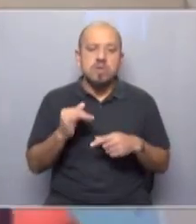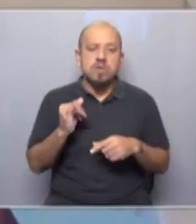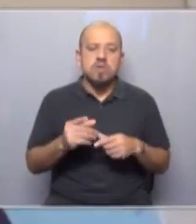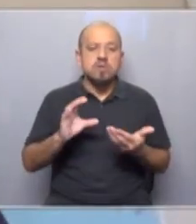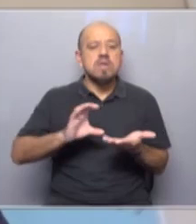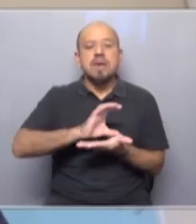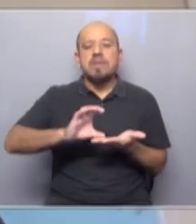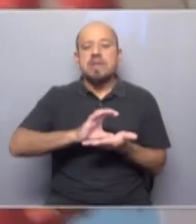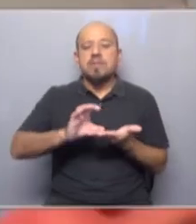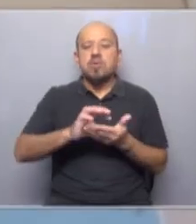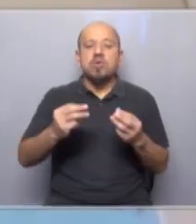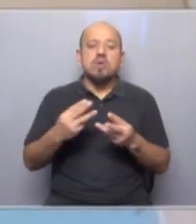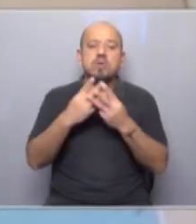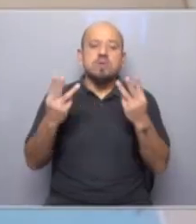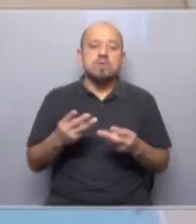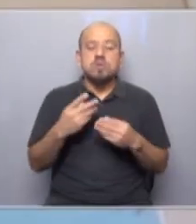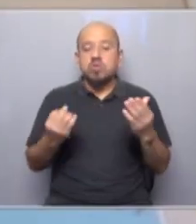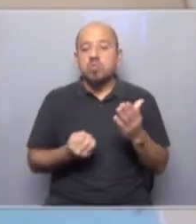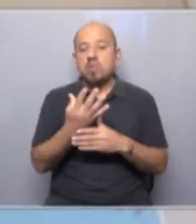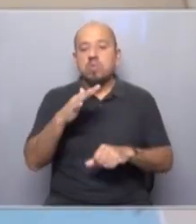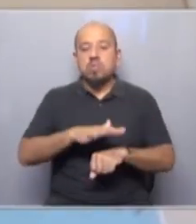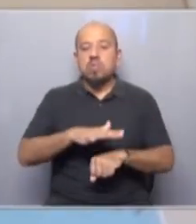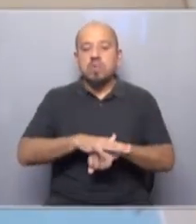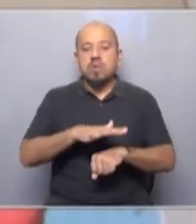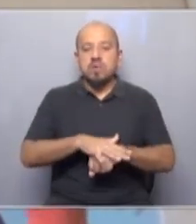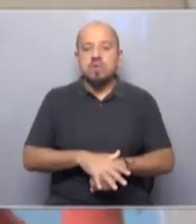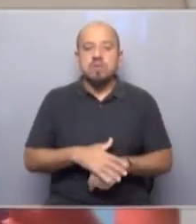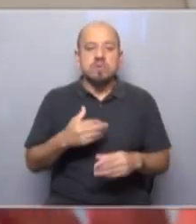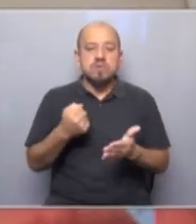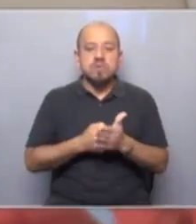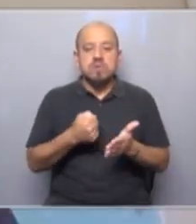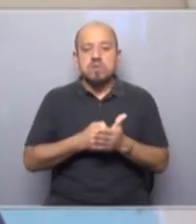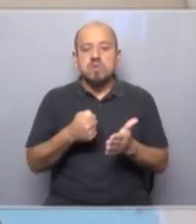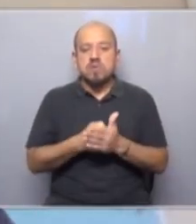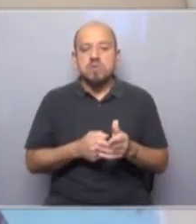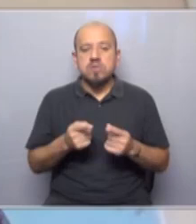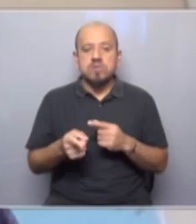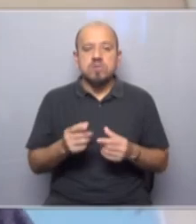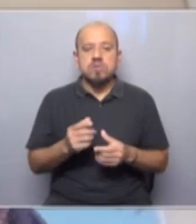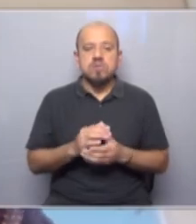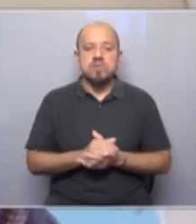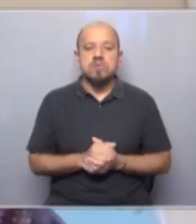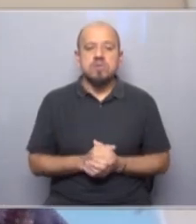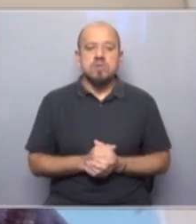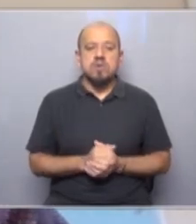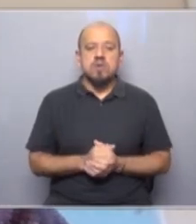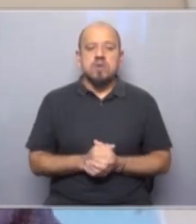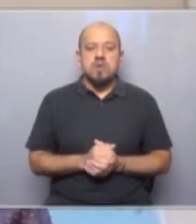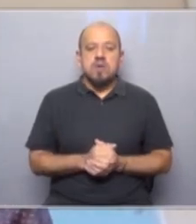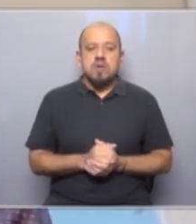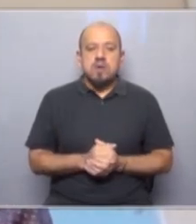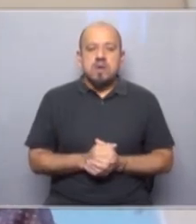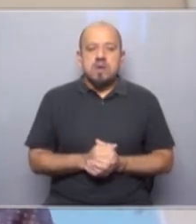capitalismo global está en una nueva etapa histórica y nuestras luchas están entrando en nuevas etapas históricas. William,